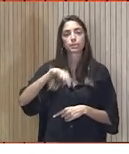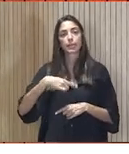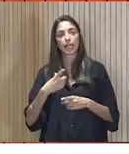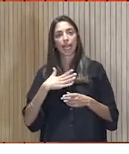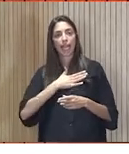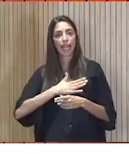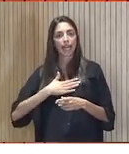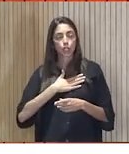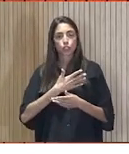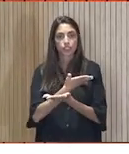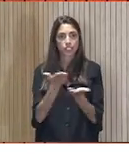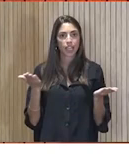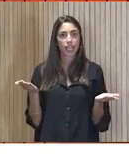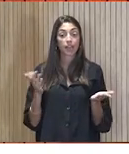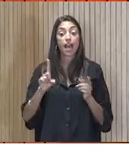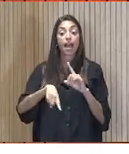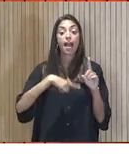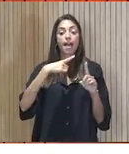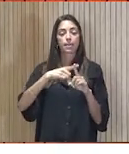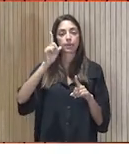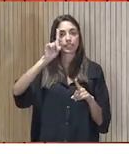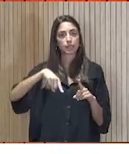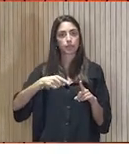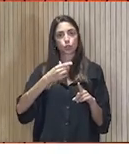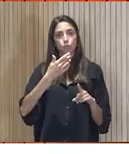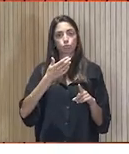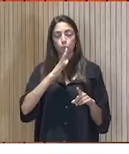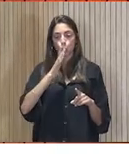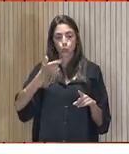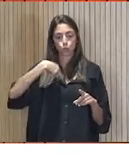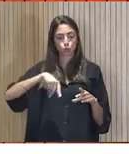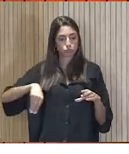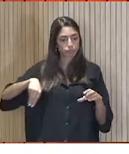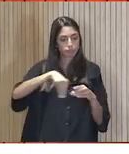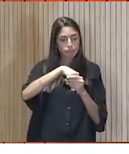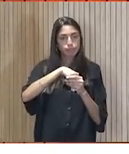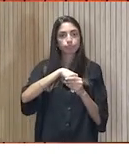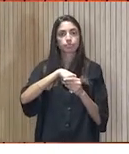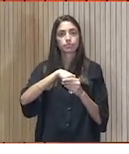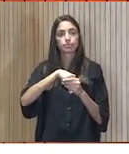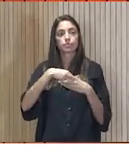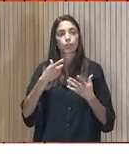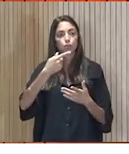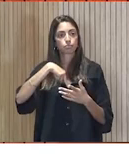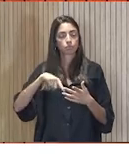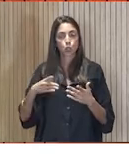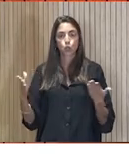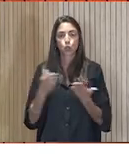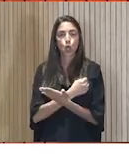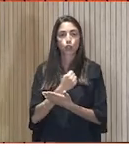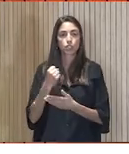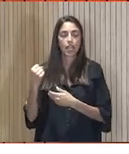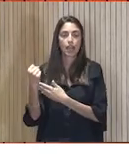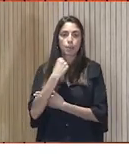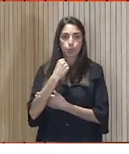Y además Pues también como estamos insertos No solo nosotros todos necesitamos apoyos Sino que estamos